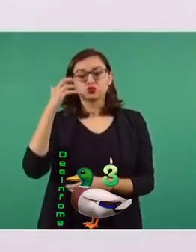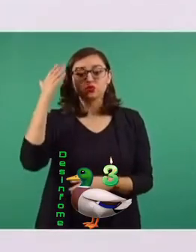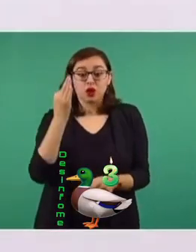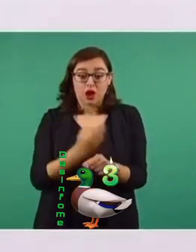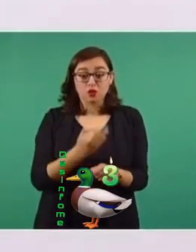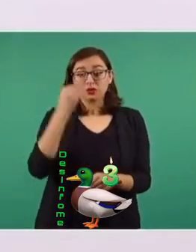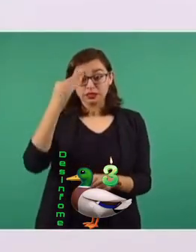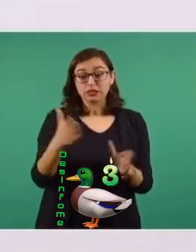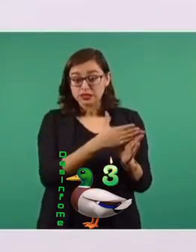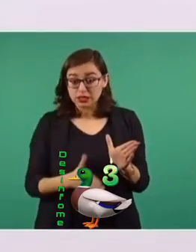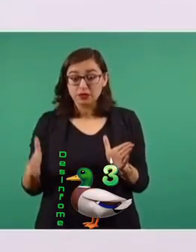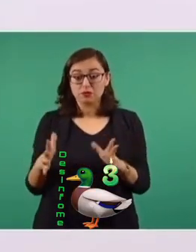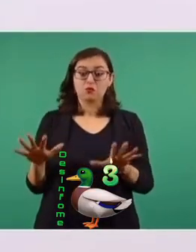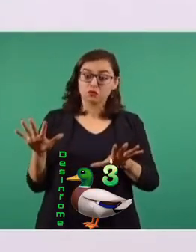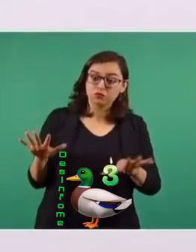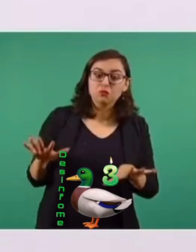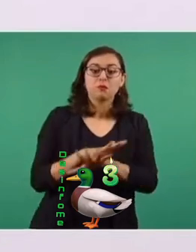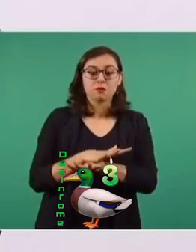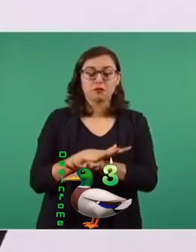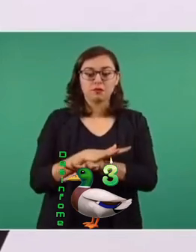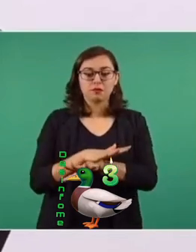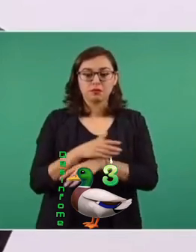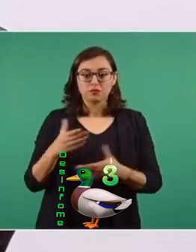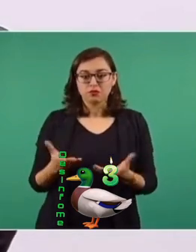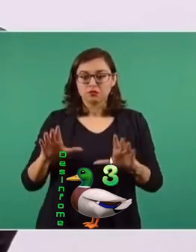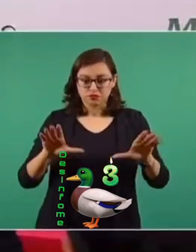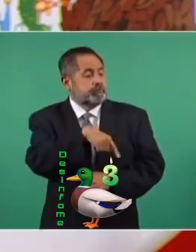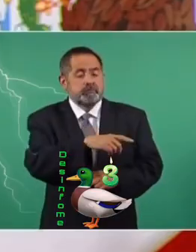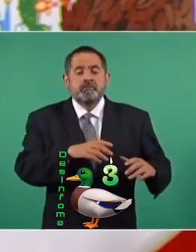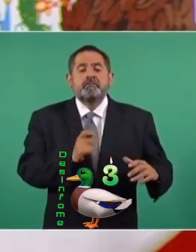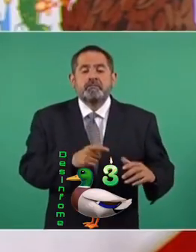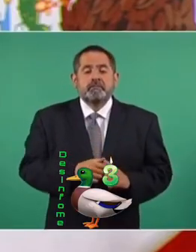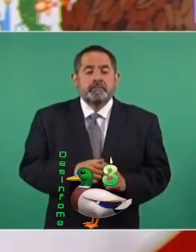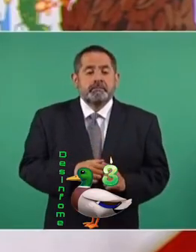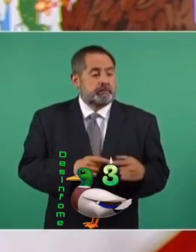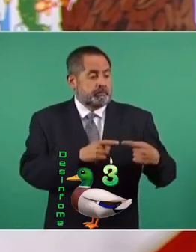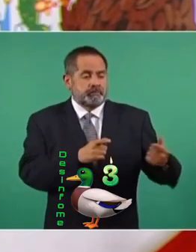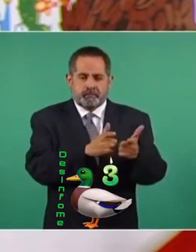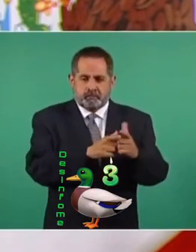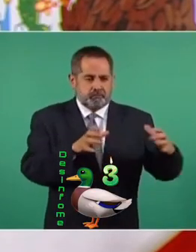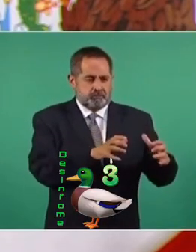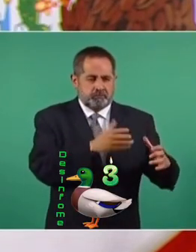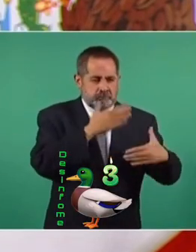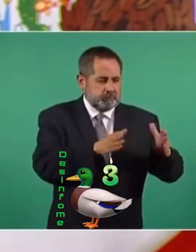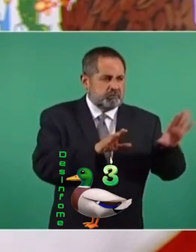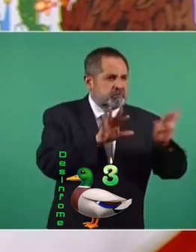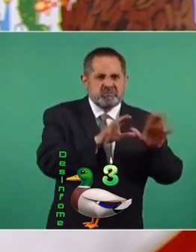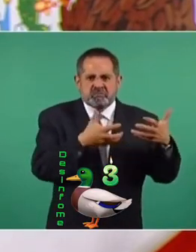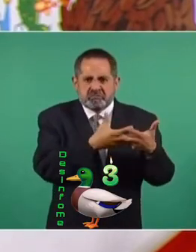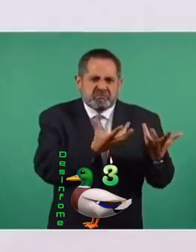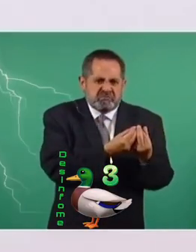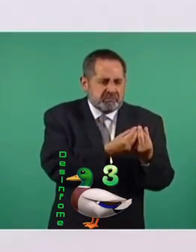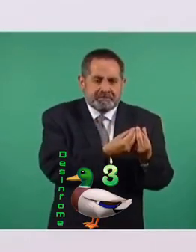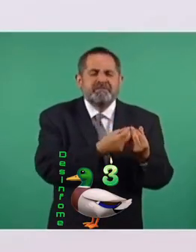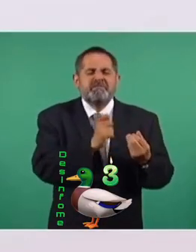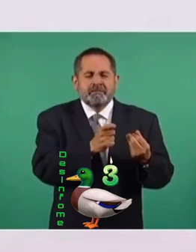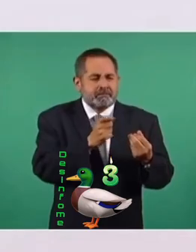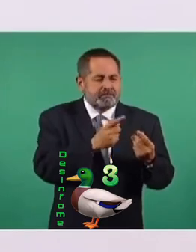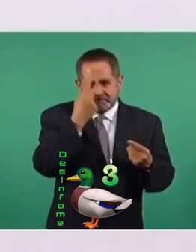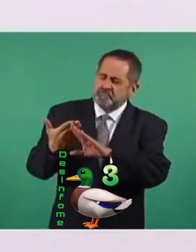aplicando, se terminó de integrar un bloque conservador. Este bloque conservador se constituyó para